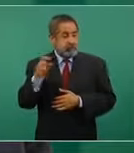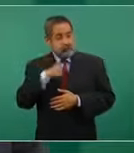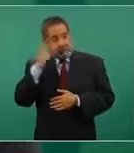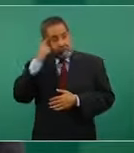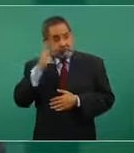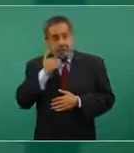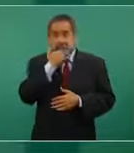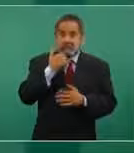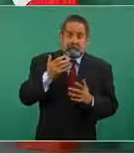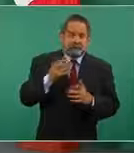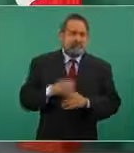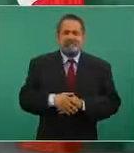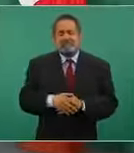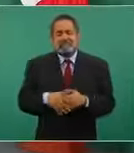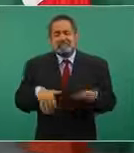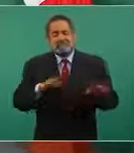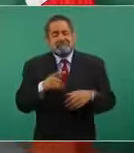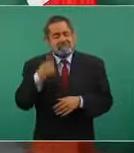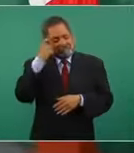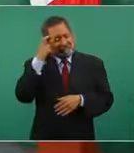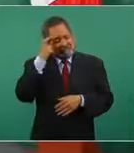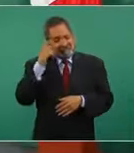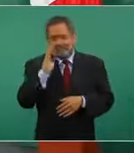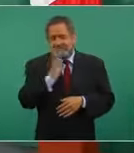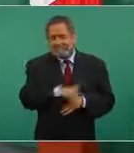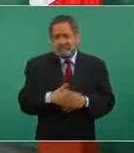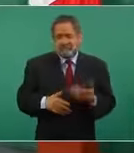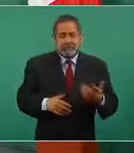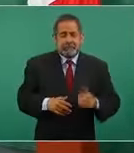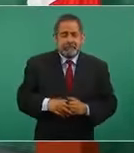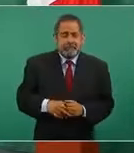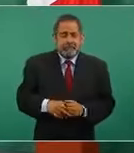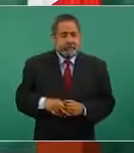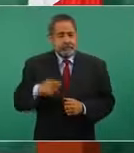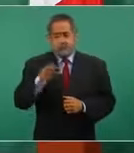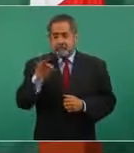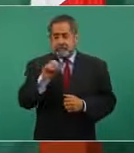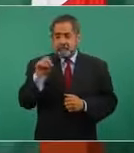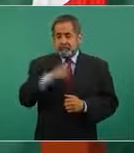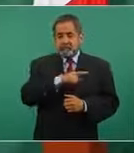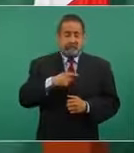si hasta lo presumía.